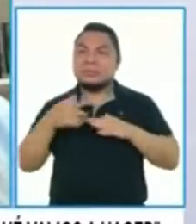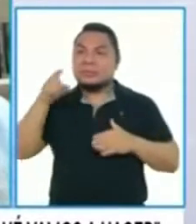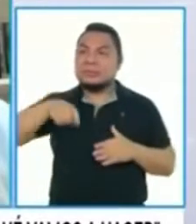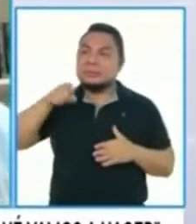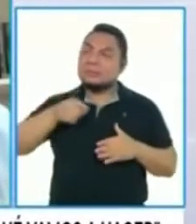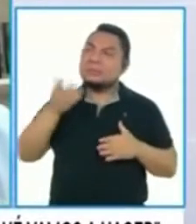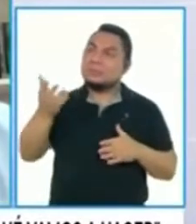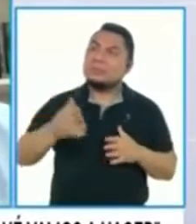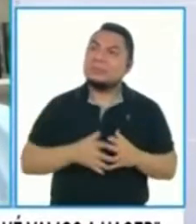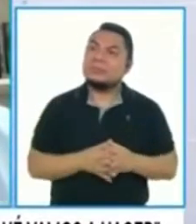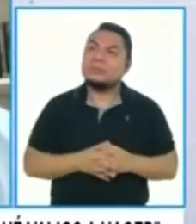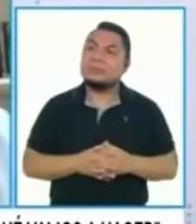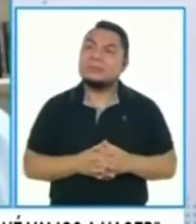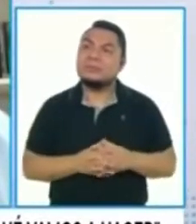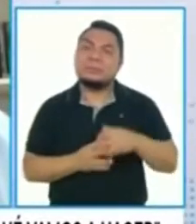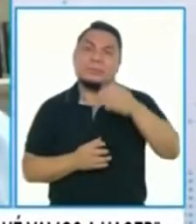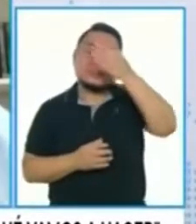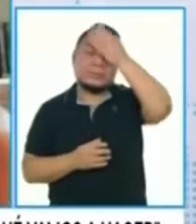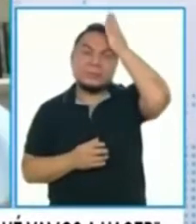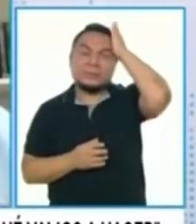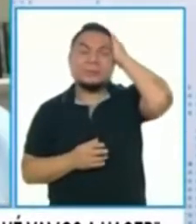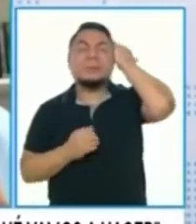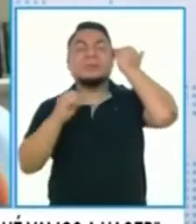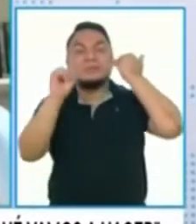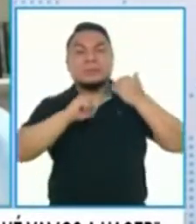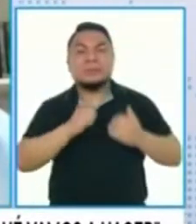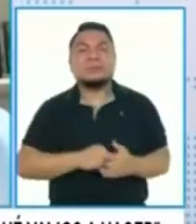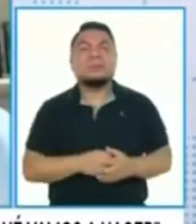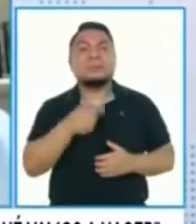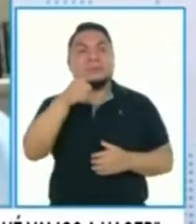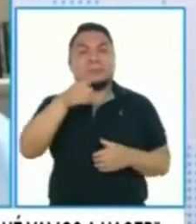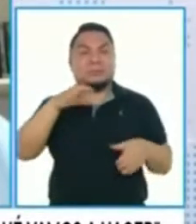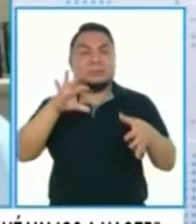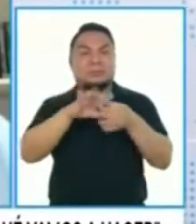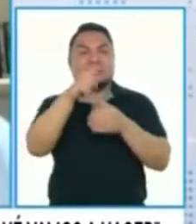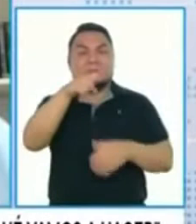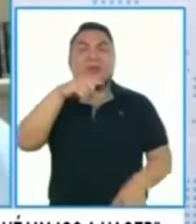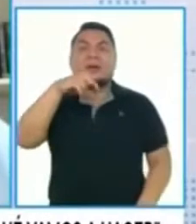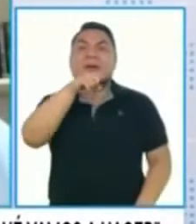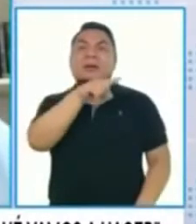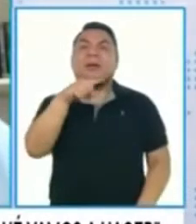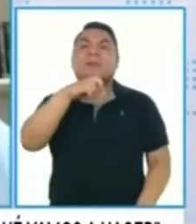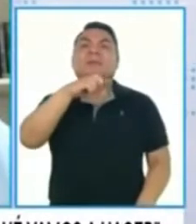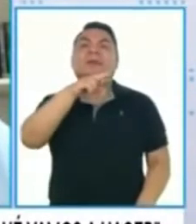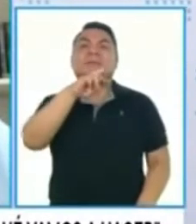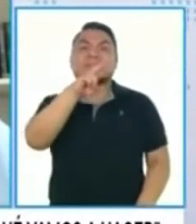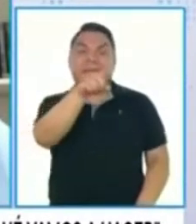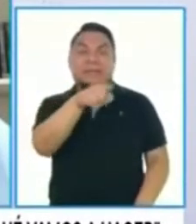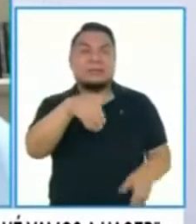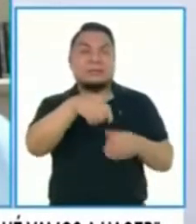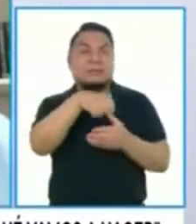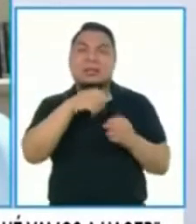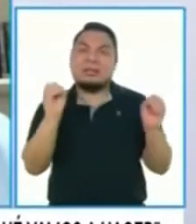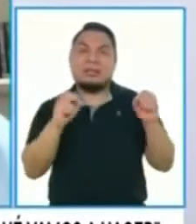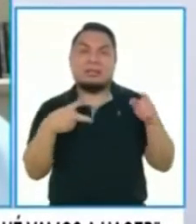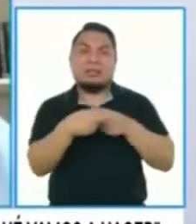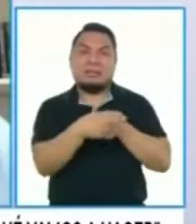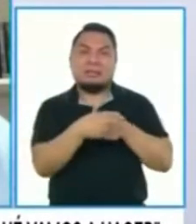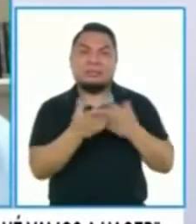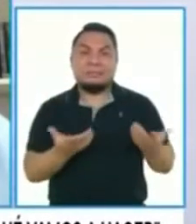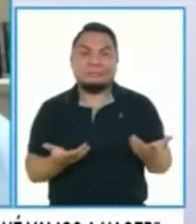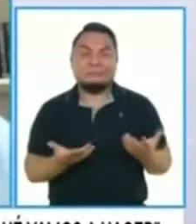lo necesita. Si bien es cierto, se ha caído con Pfizer, yo creo que el gobierno debe activar